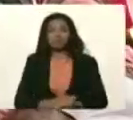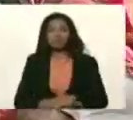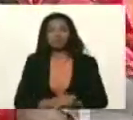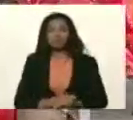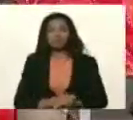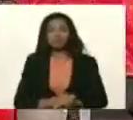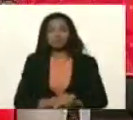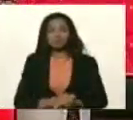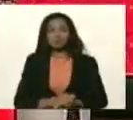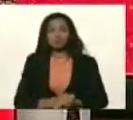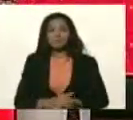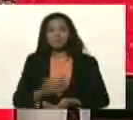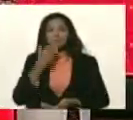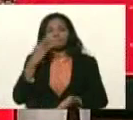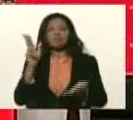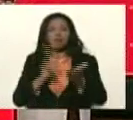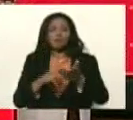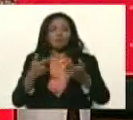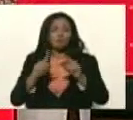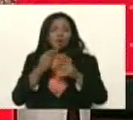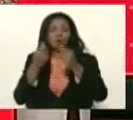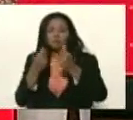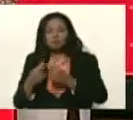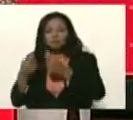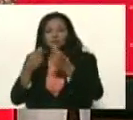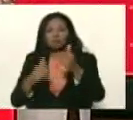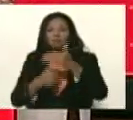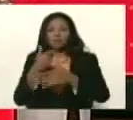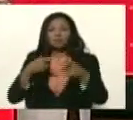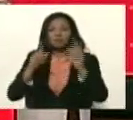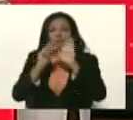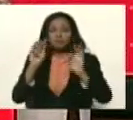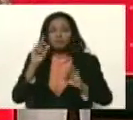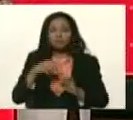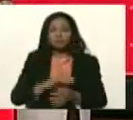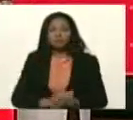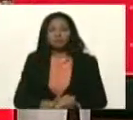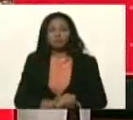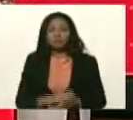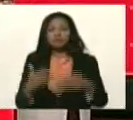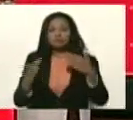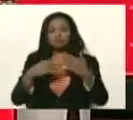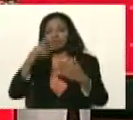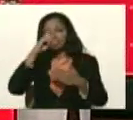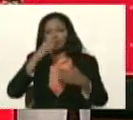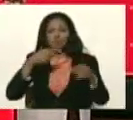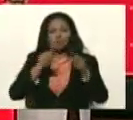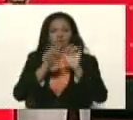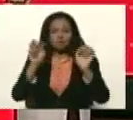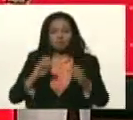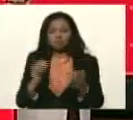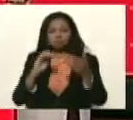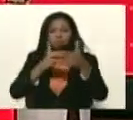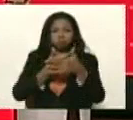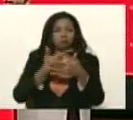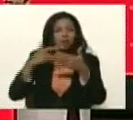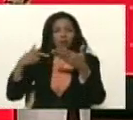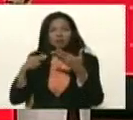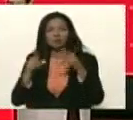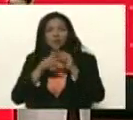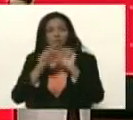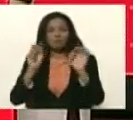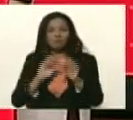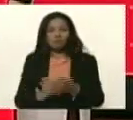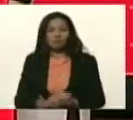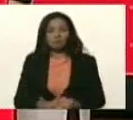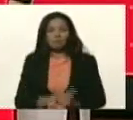solicitud de aprobación de recursos adicionales en el cierre del año, para cubrir requerimientos